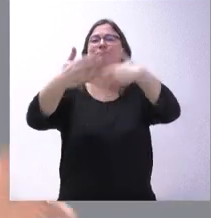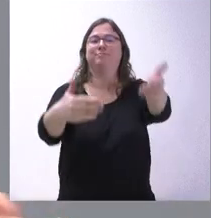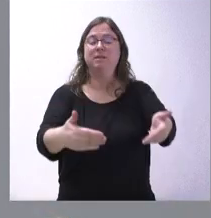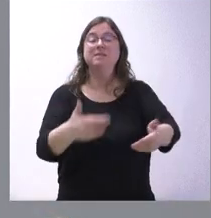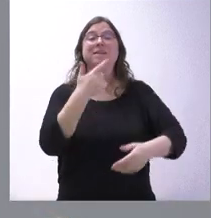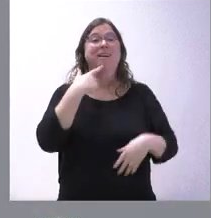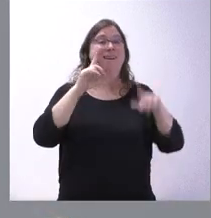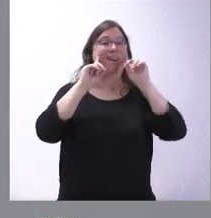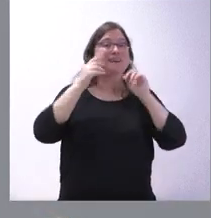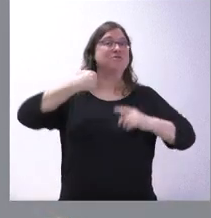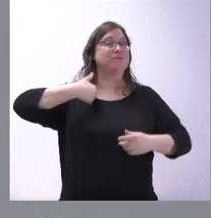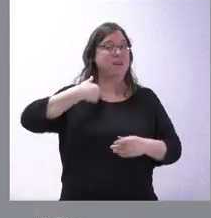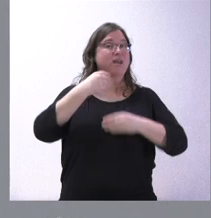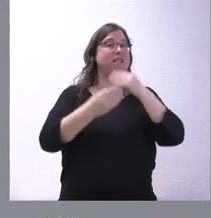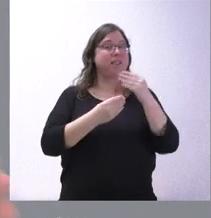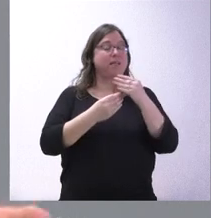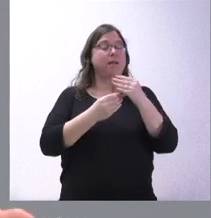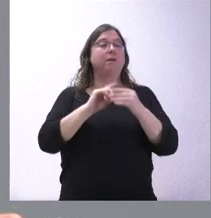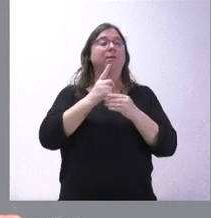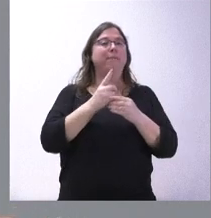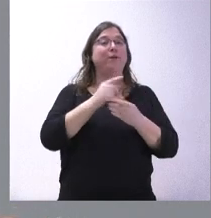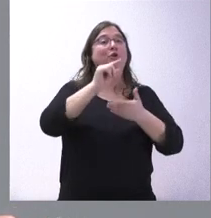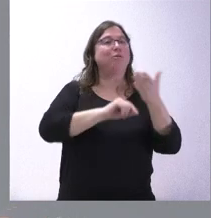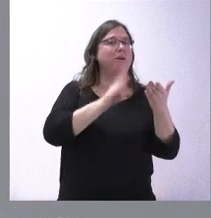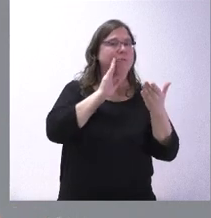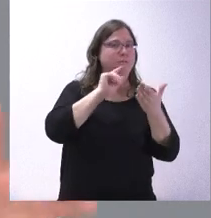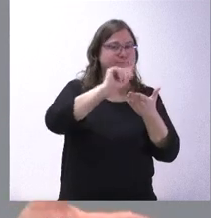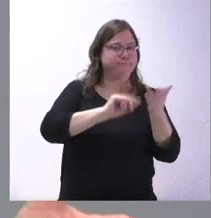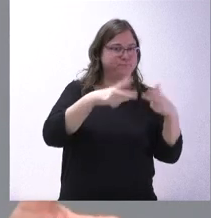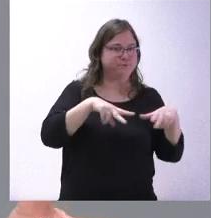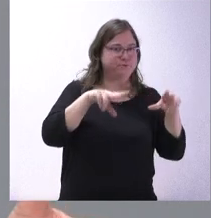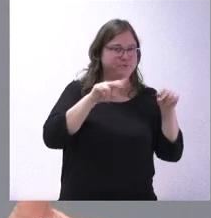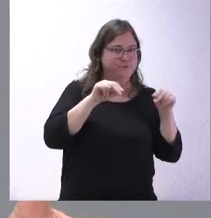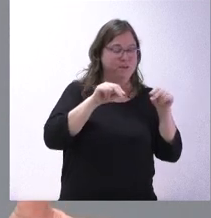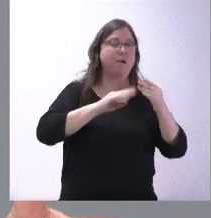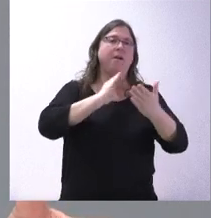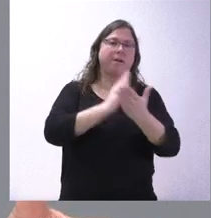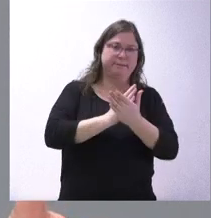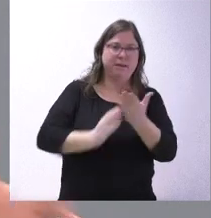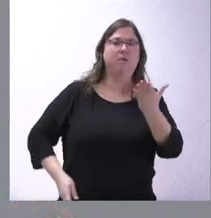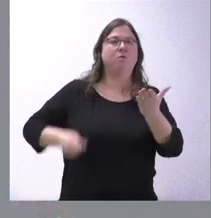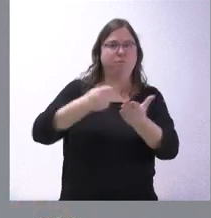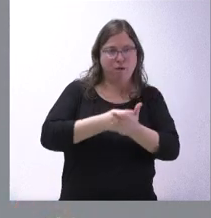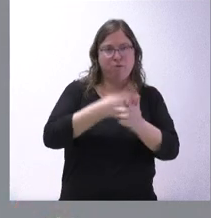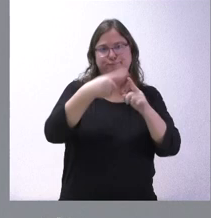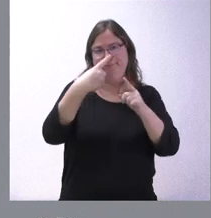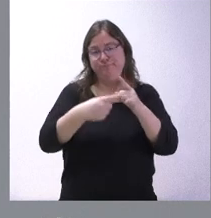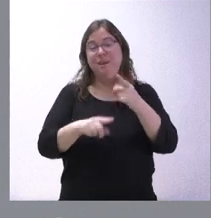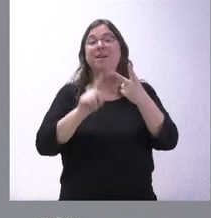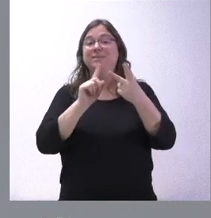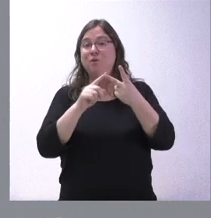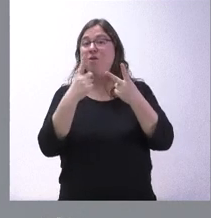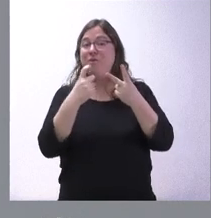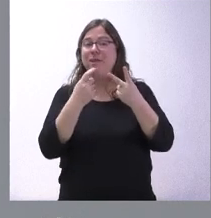Y en este caso hay que, primero, disolver el contrato anterior con las penalizaciones y pagos que pudiera corresponder. Segundo, hay que definir